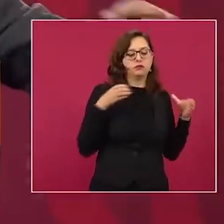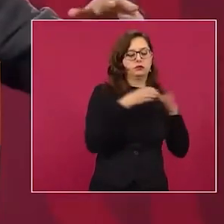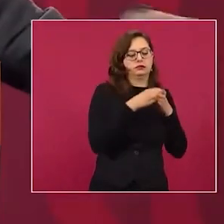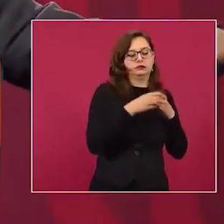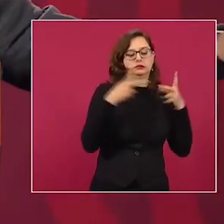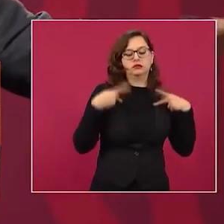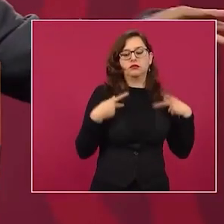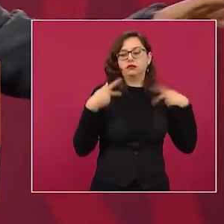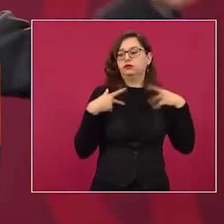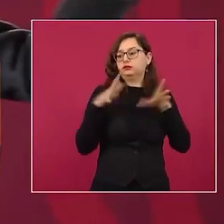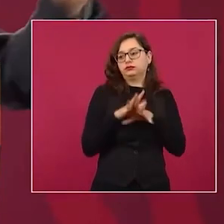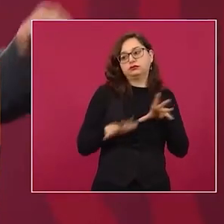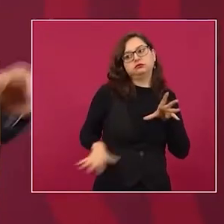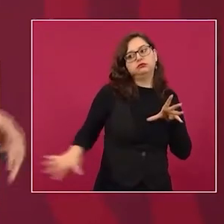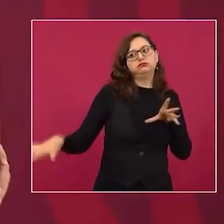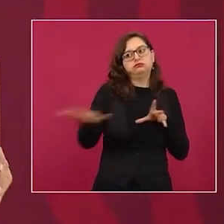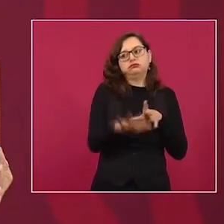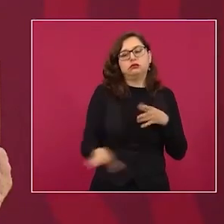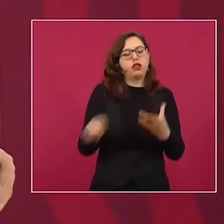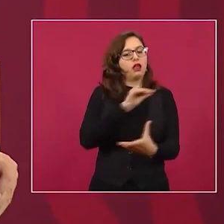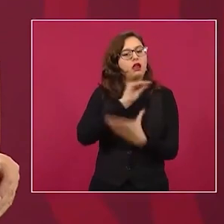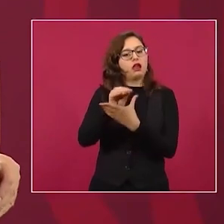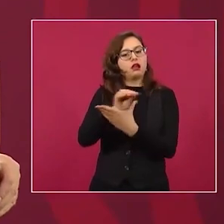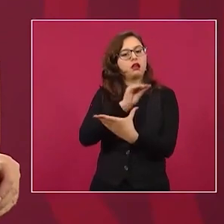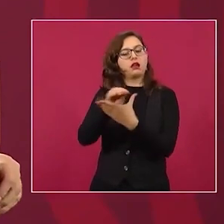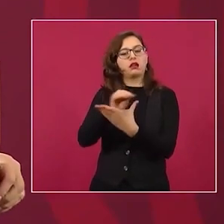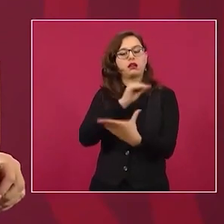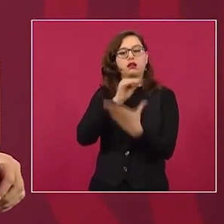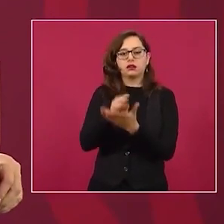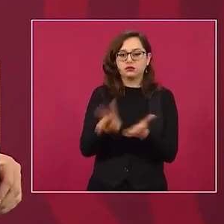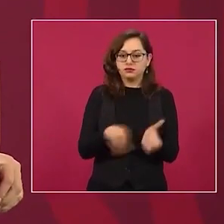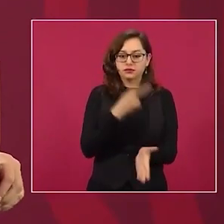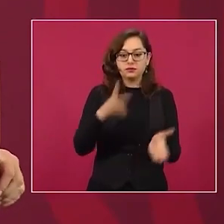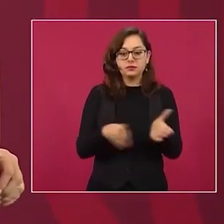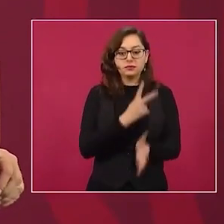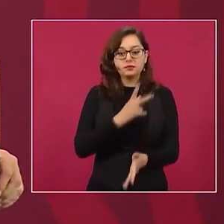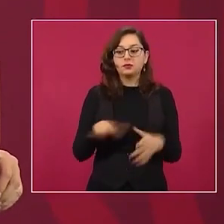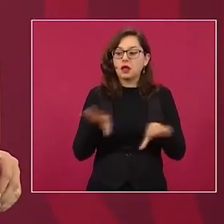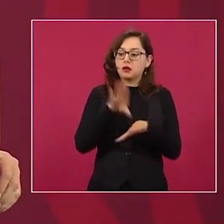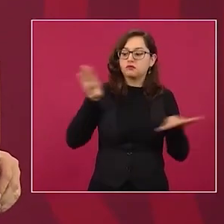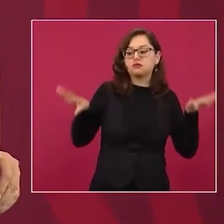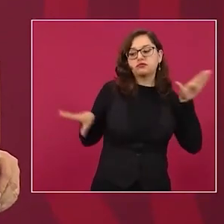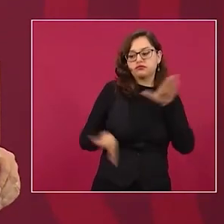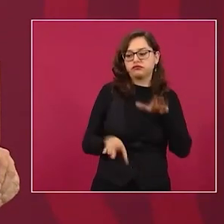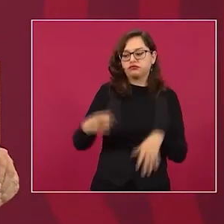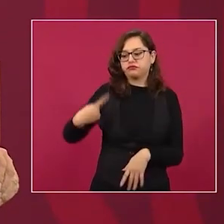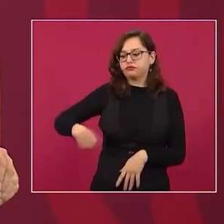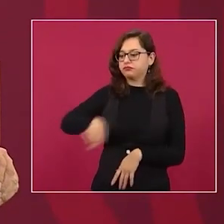pueblo es un ciudadano